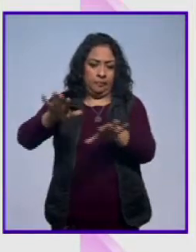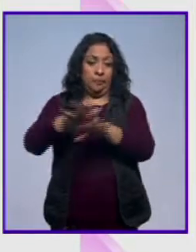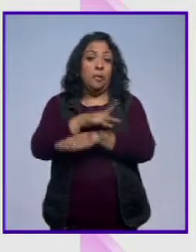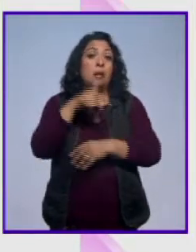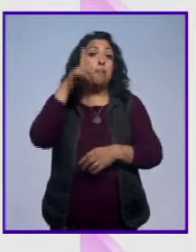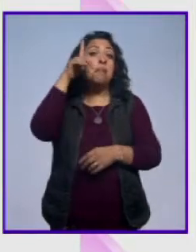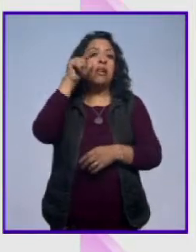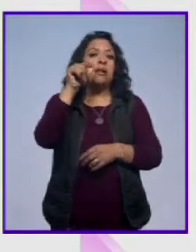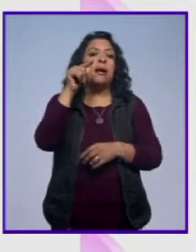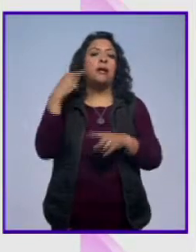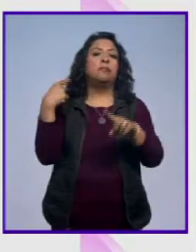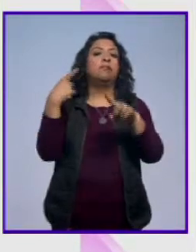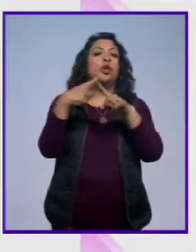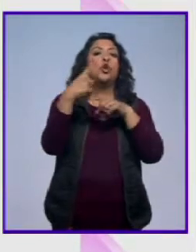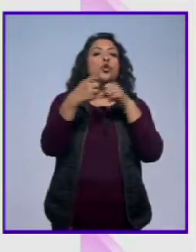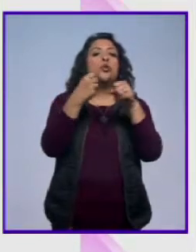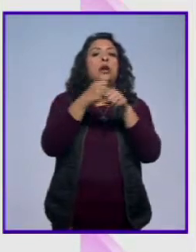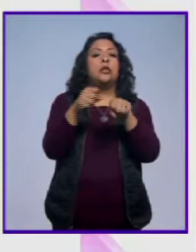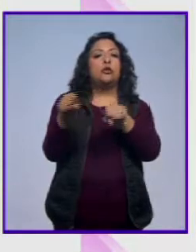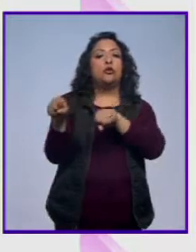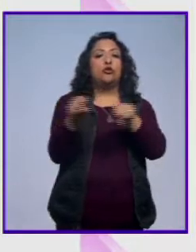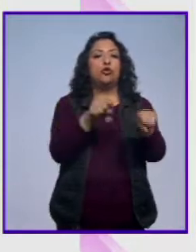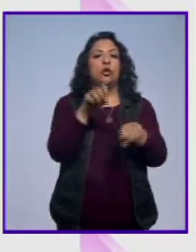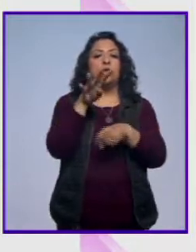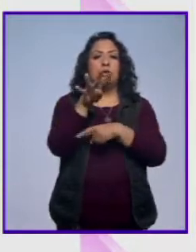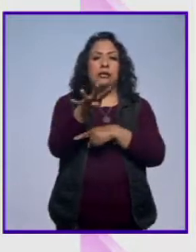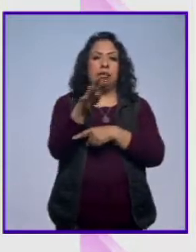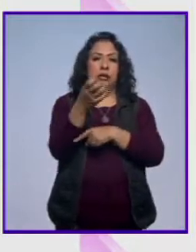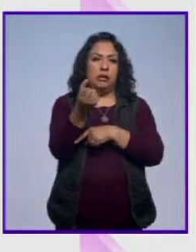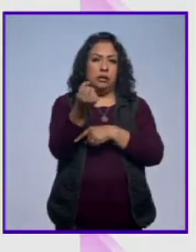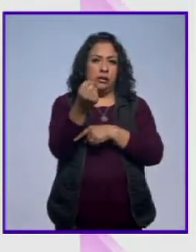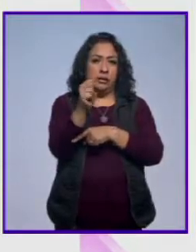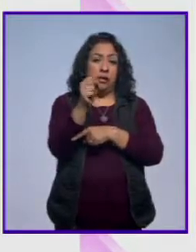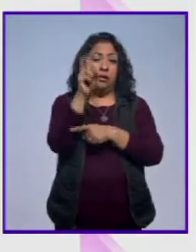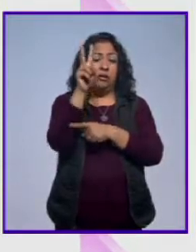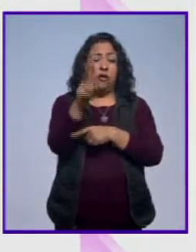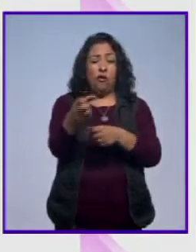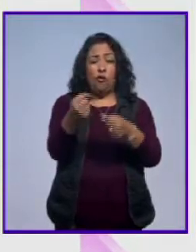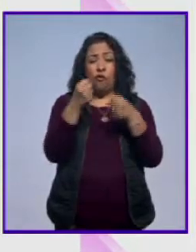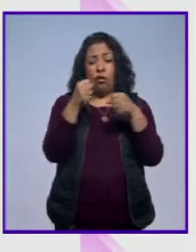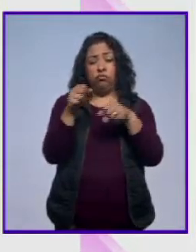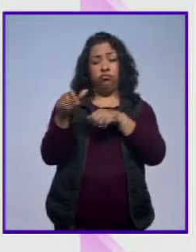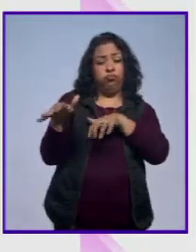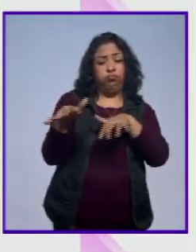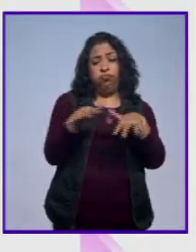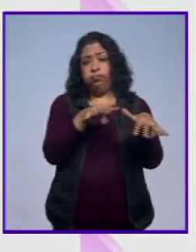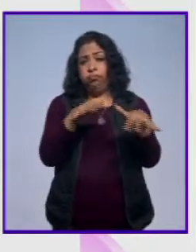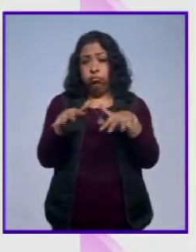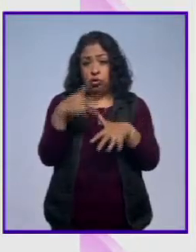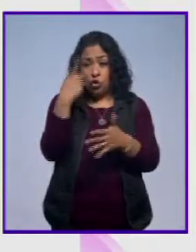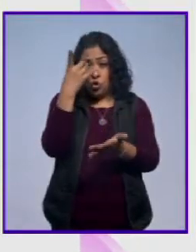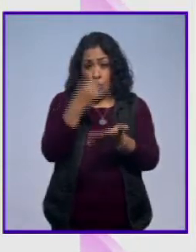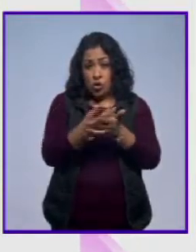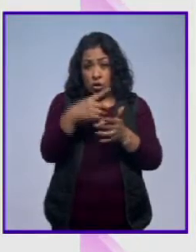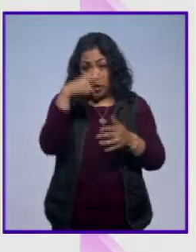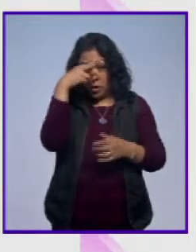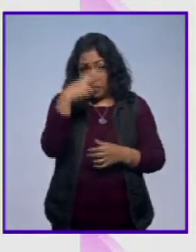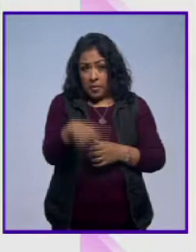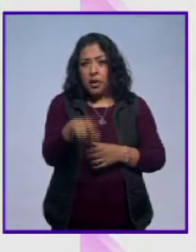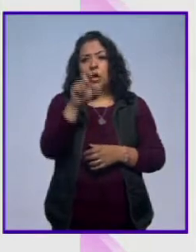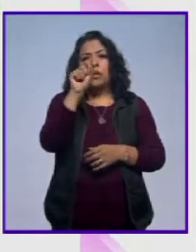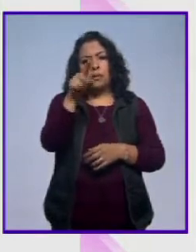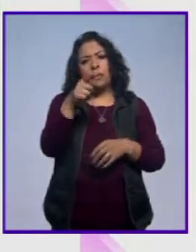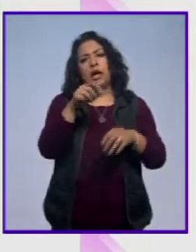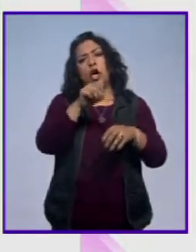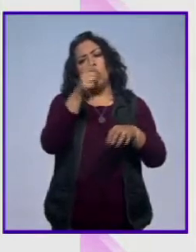cumple un año del sismo del 19 de septiembre que golpeó muy fuerte, no solo a México, sino también a